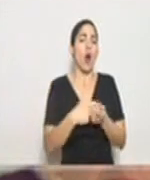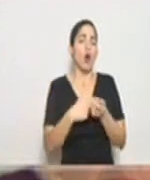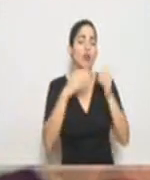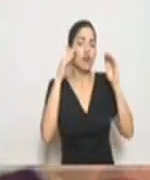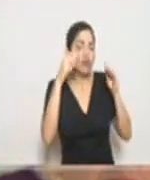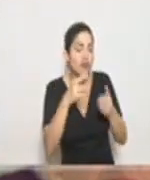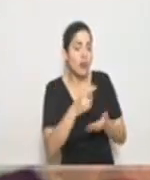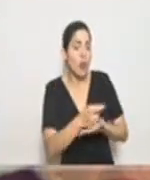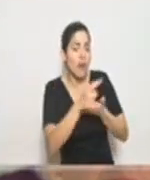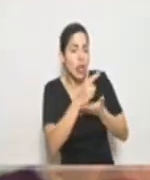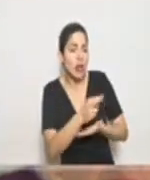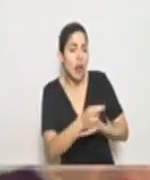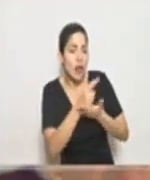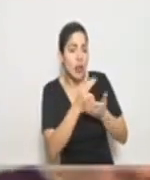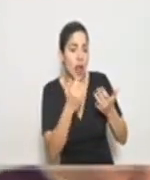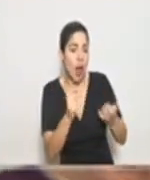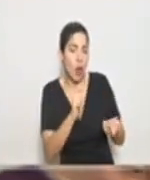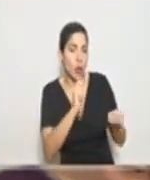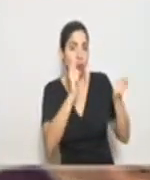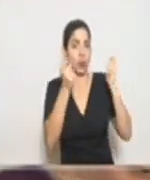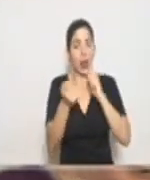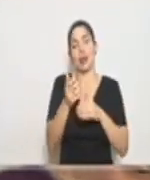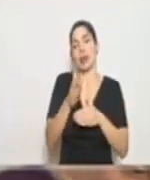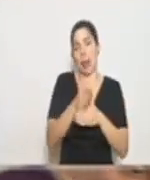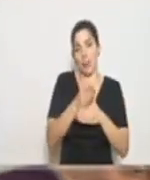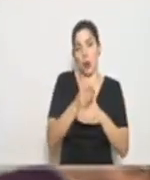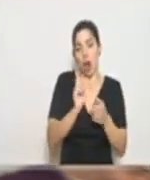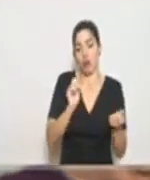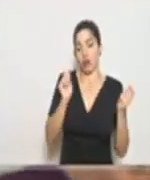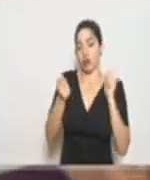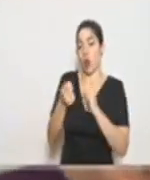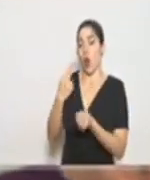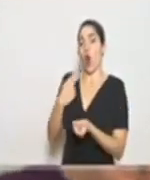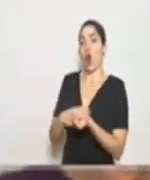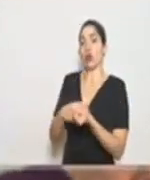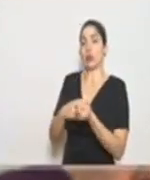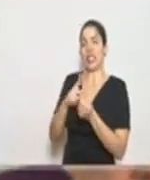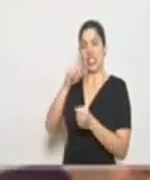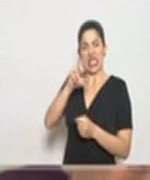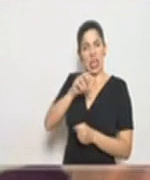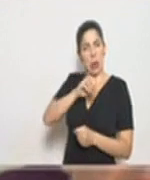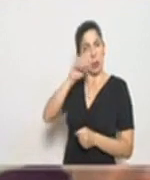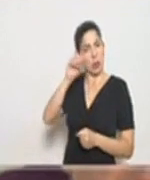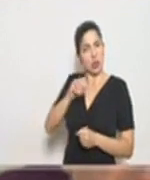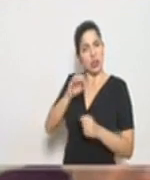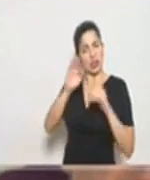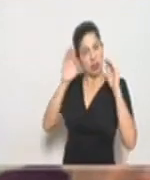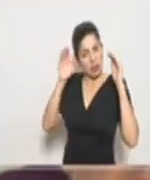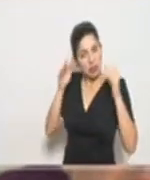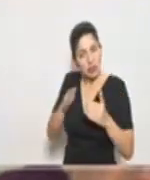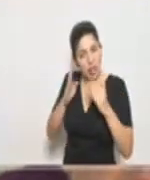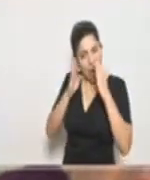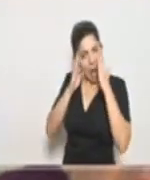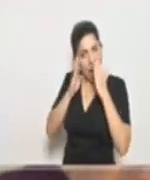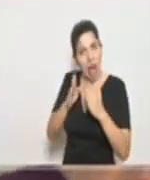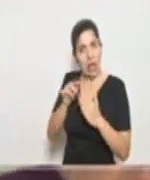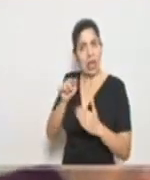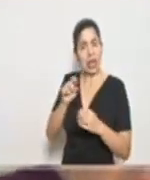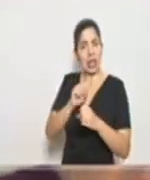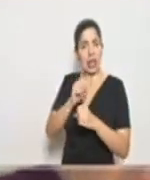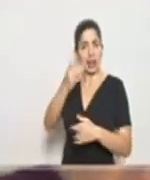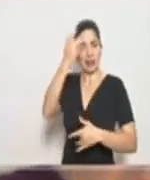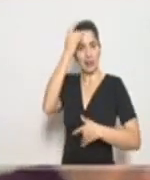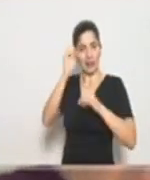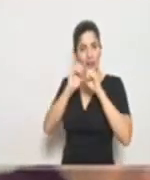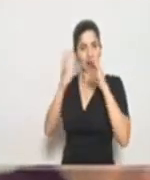en la rehabilitación, a temporalmente un hospital dedicado al 100% a la atención de esta pandemia